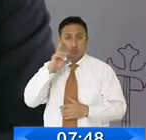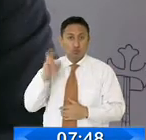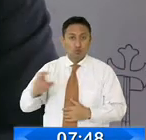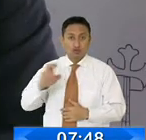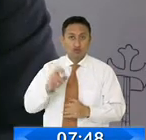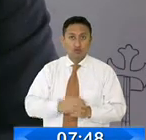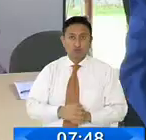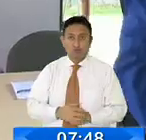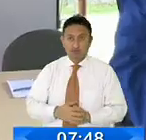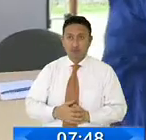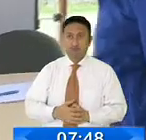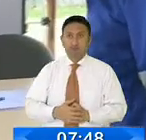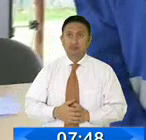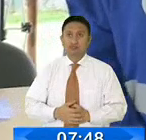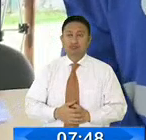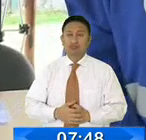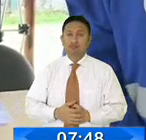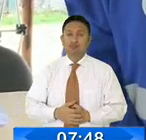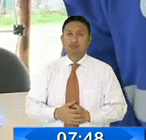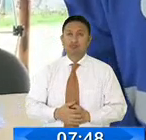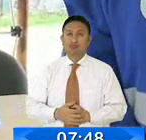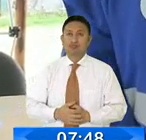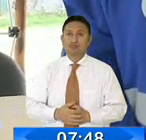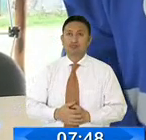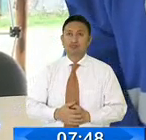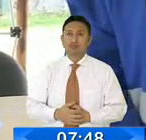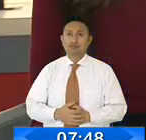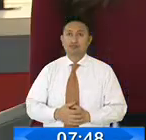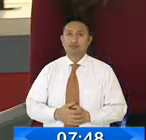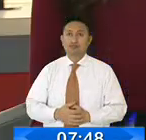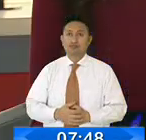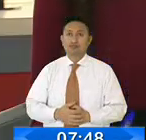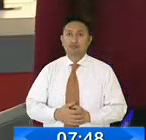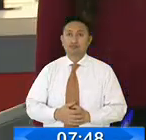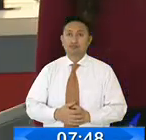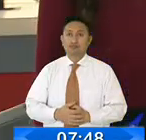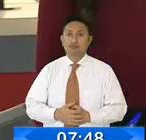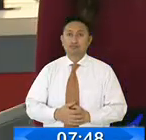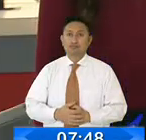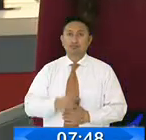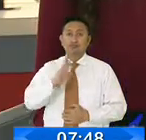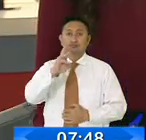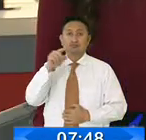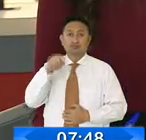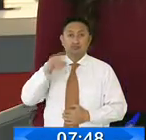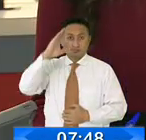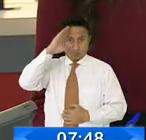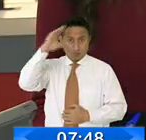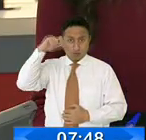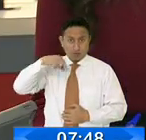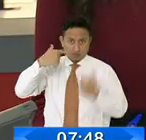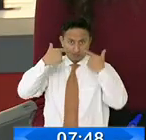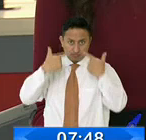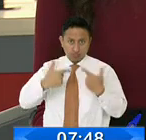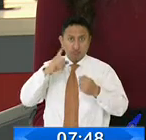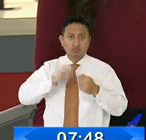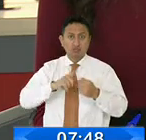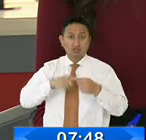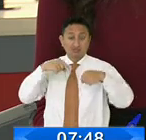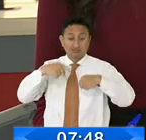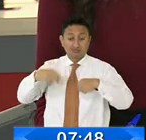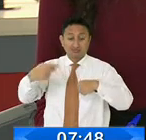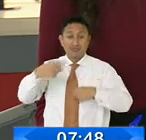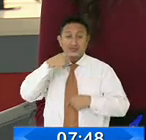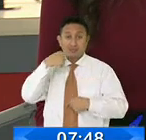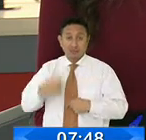en el país. En Quito informó Adriana Rojas. Y más de 6 mil policías vigilarán la capital durante el feriado